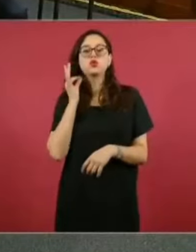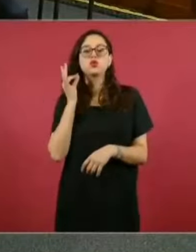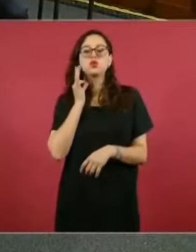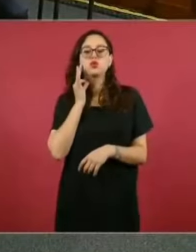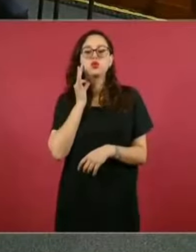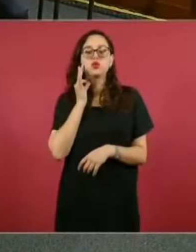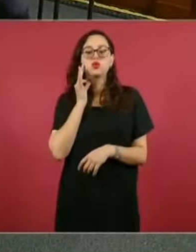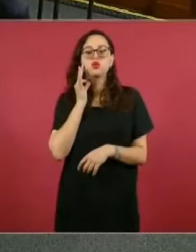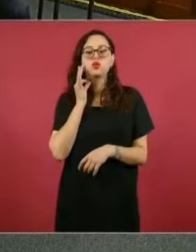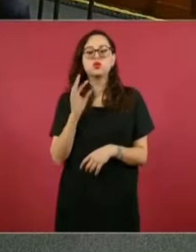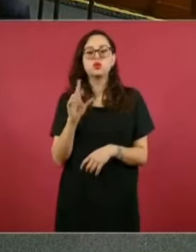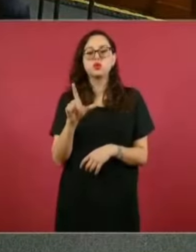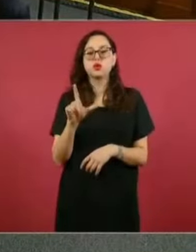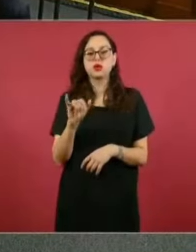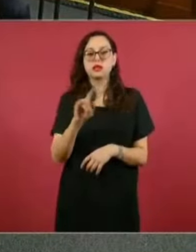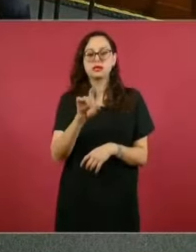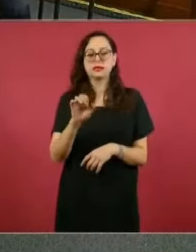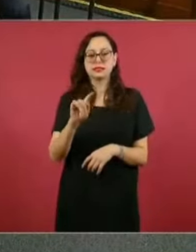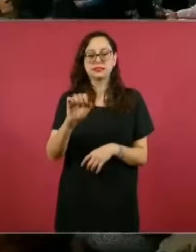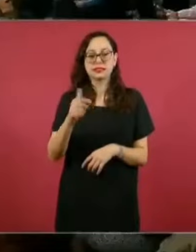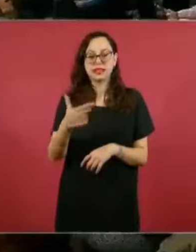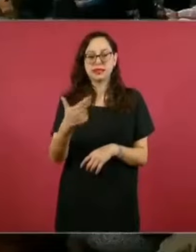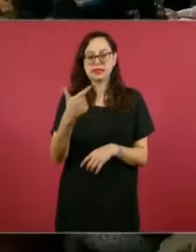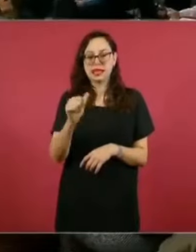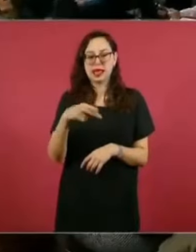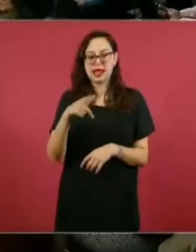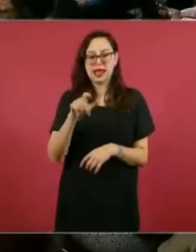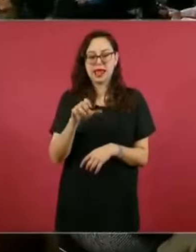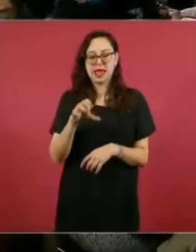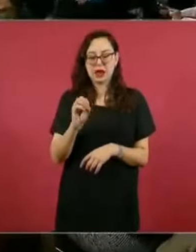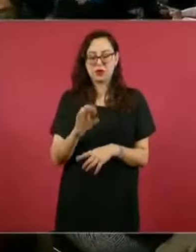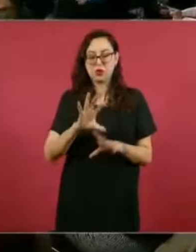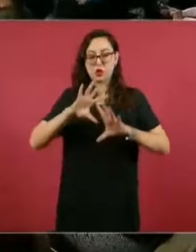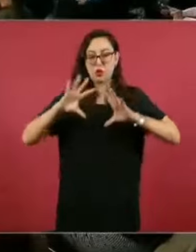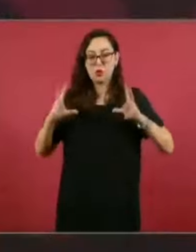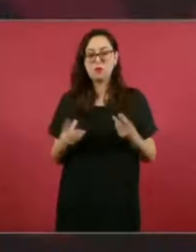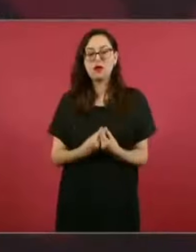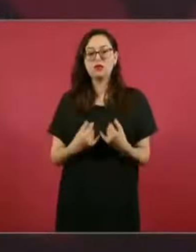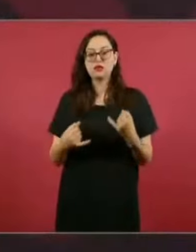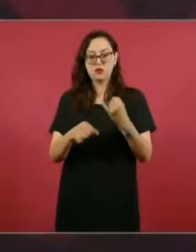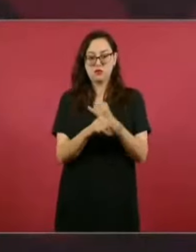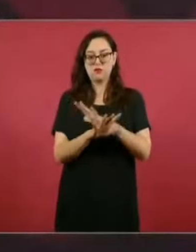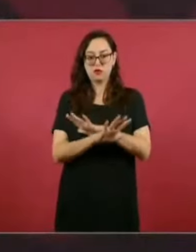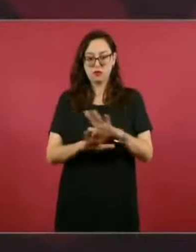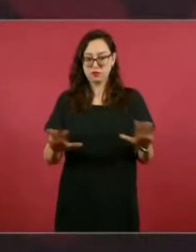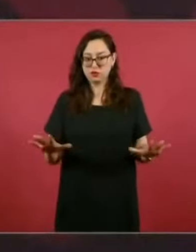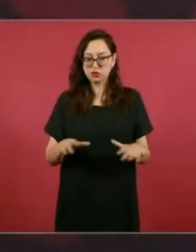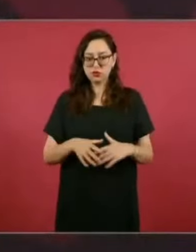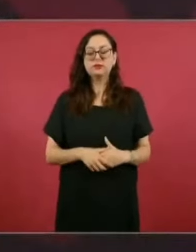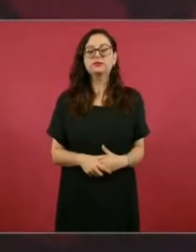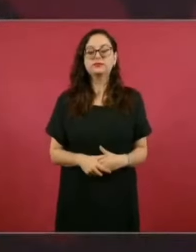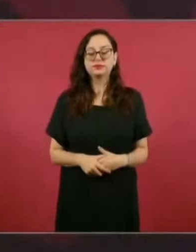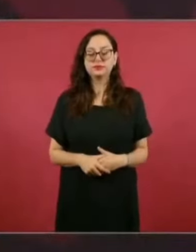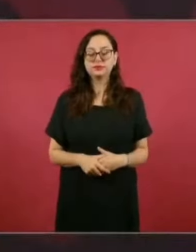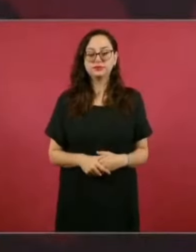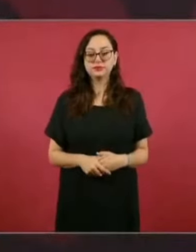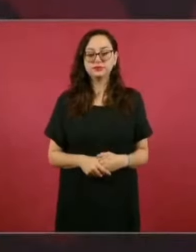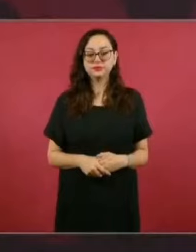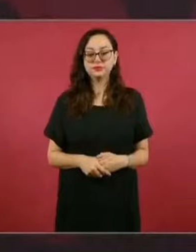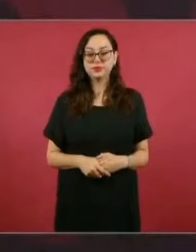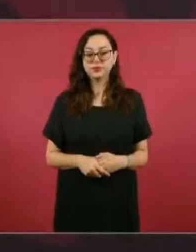Grisel Galeano García. Para tener toda la información he dado también la